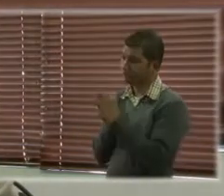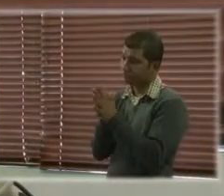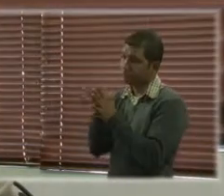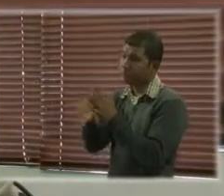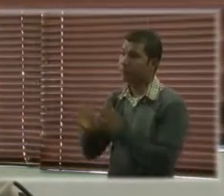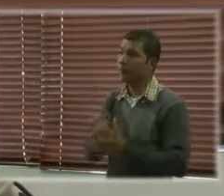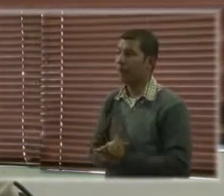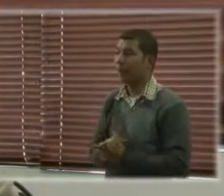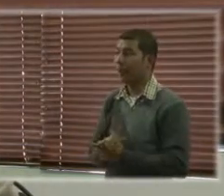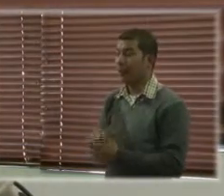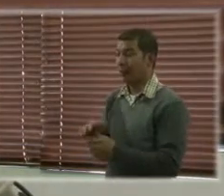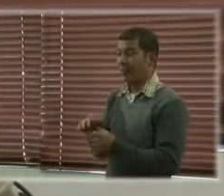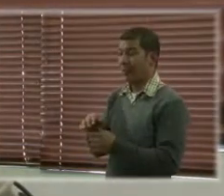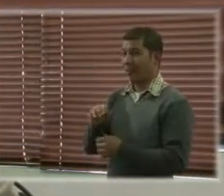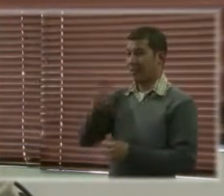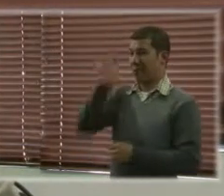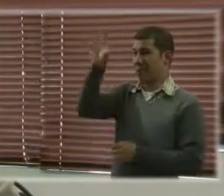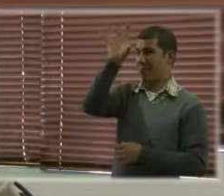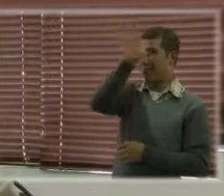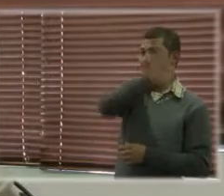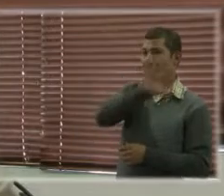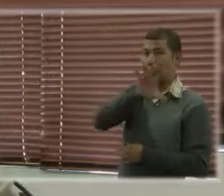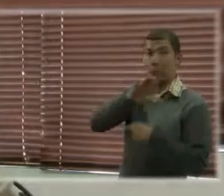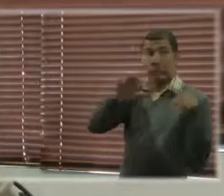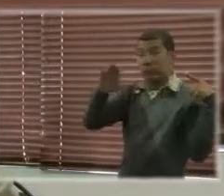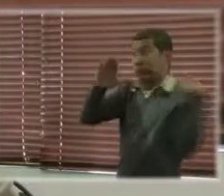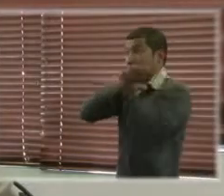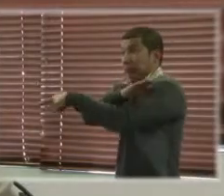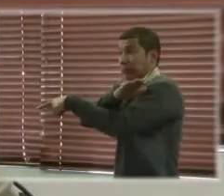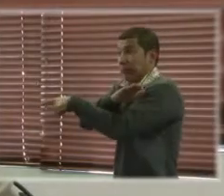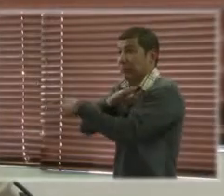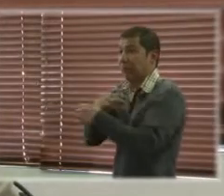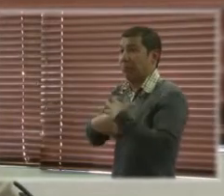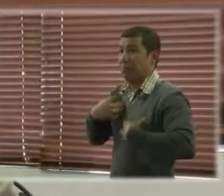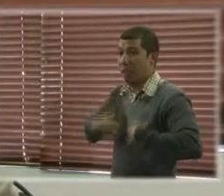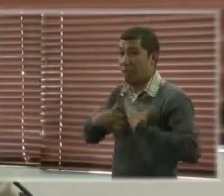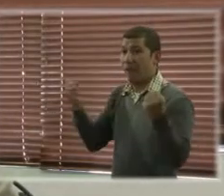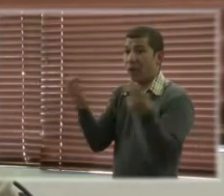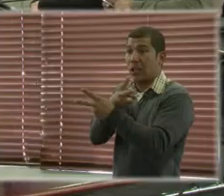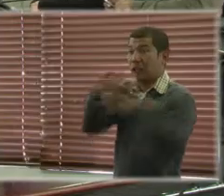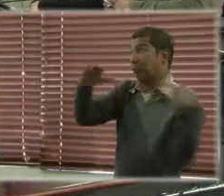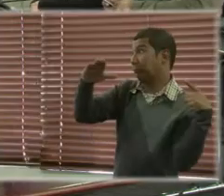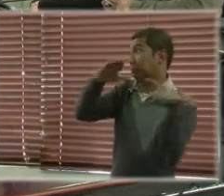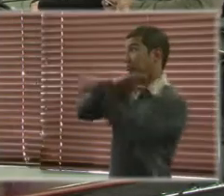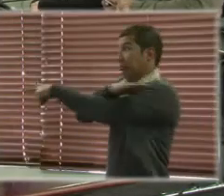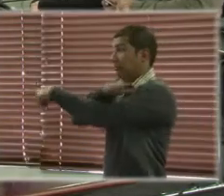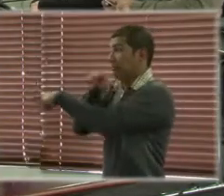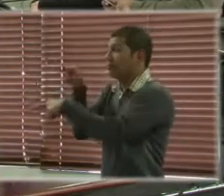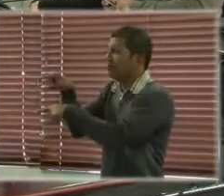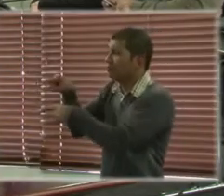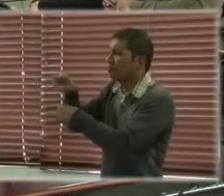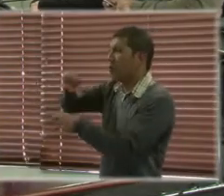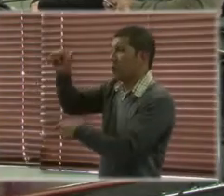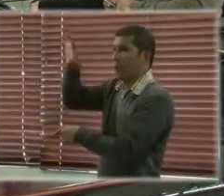la situación de refugiados también es una situación en donde se da